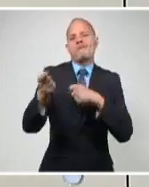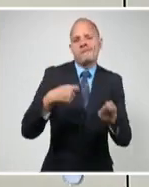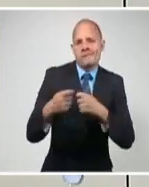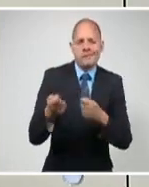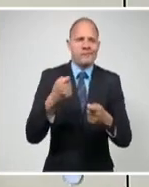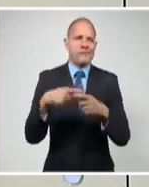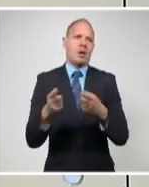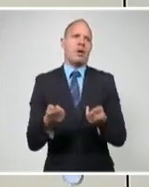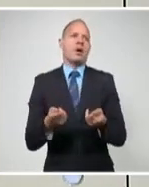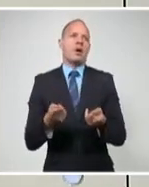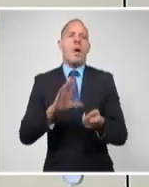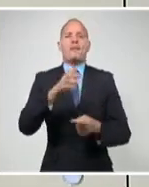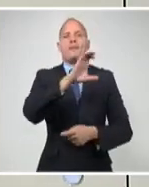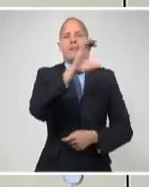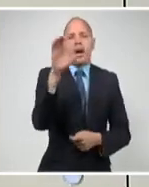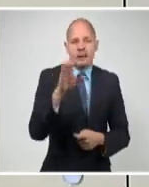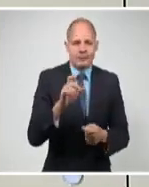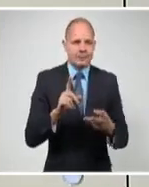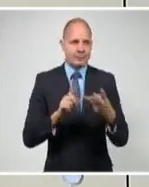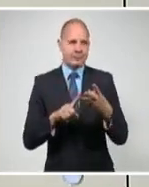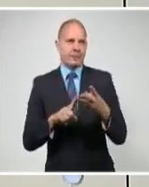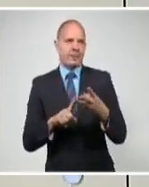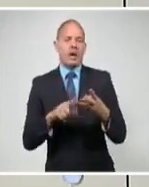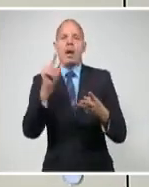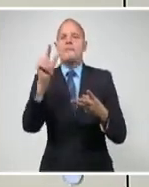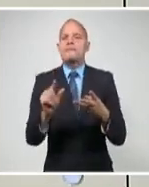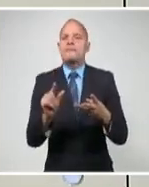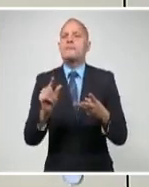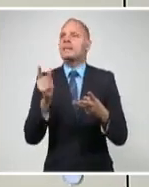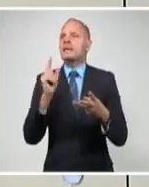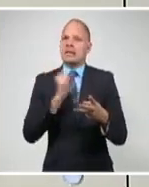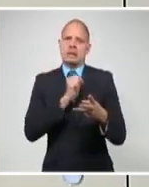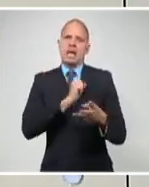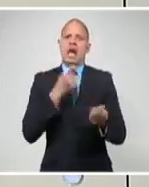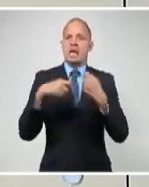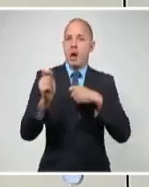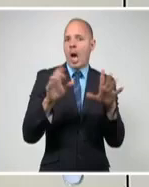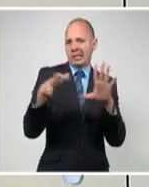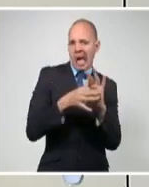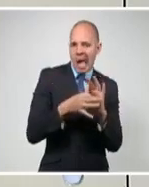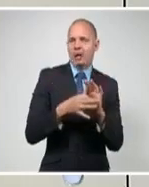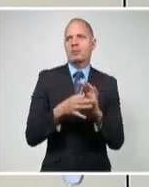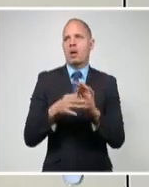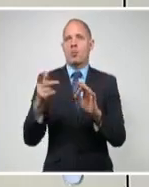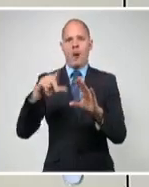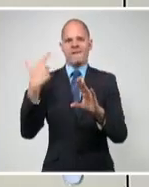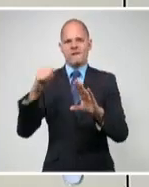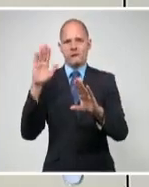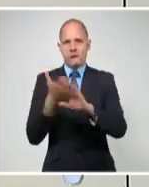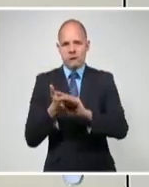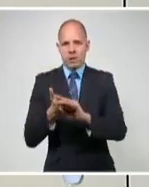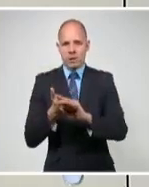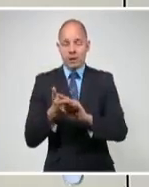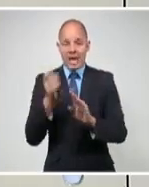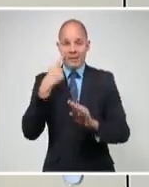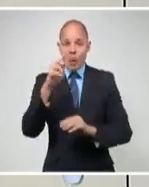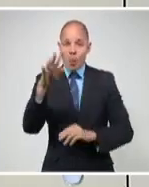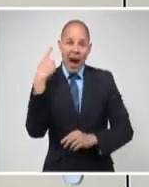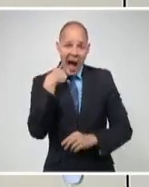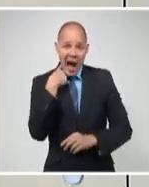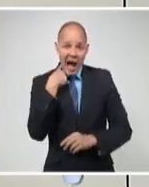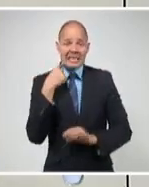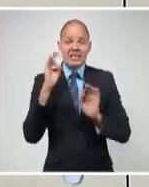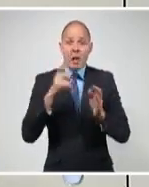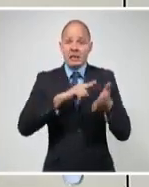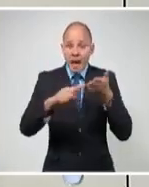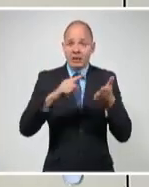multando o intimidando a todo aquel que quiera vínculos con Cuba. Oiga usted, más de una medida por semana en estos cuatro años. Y entonces